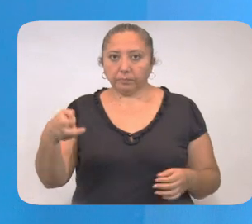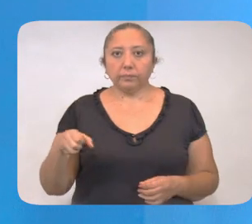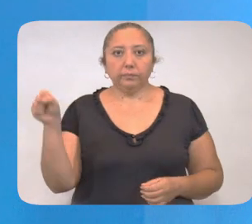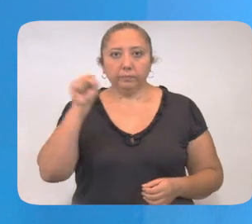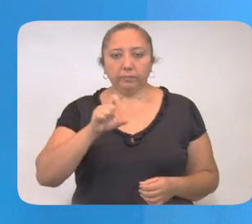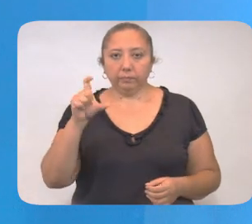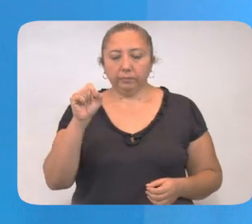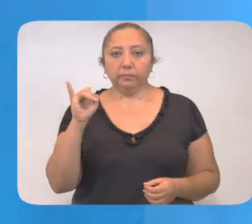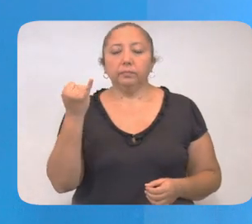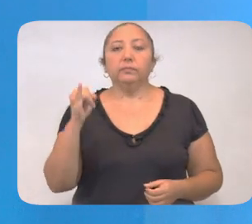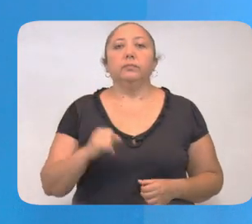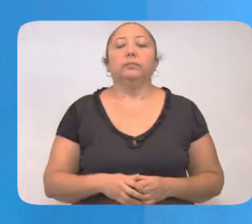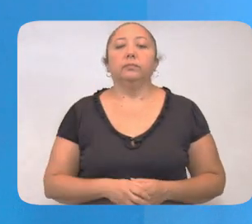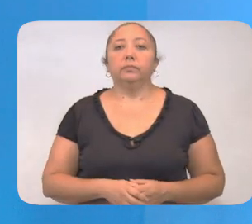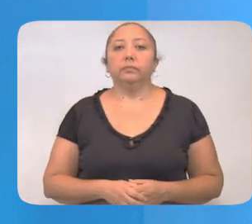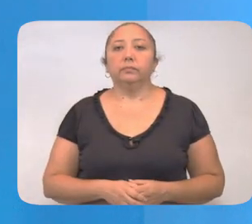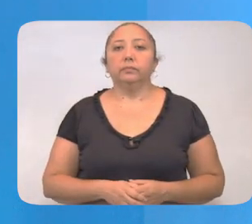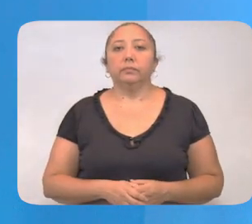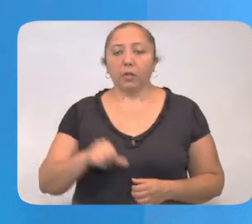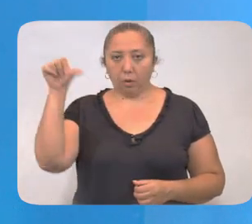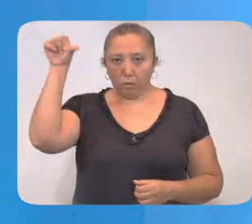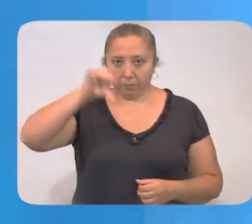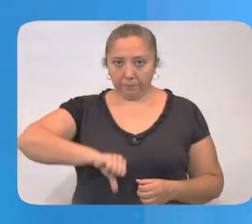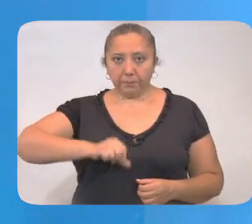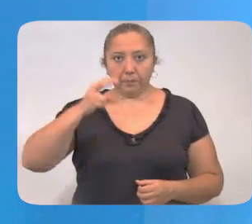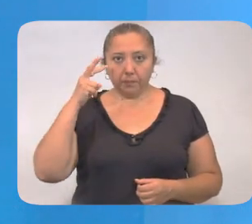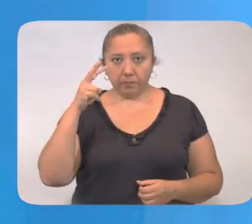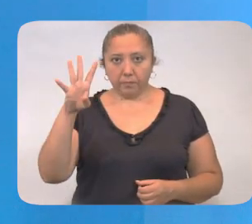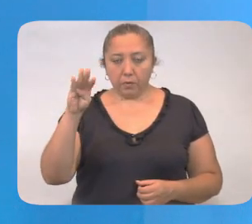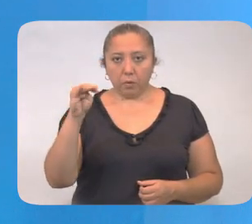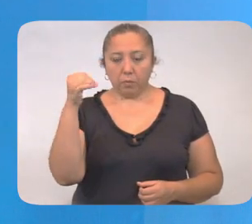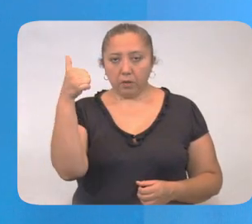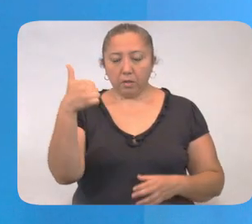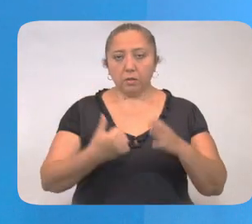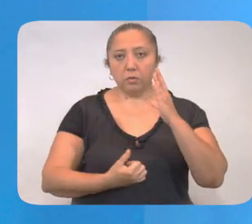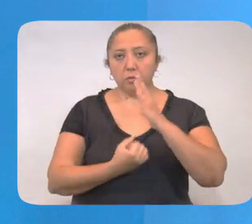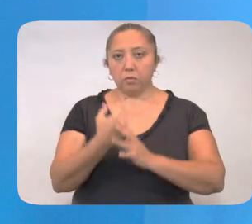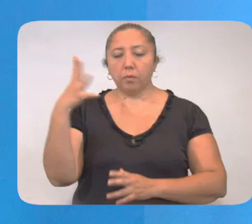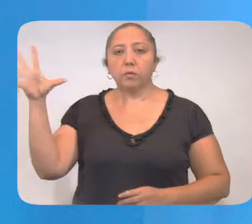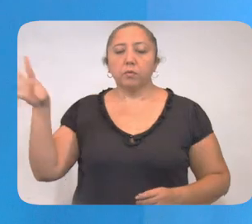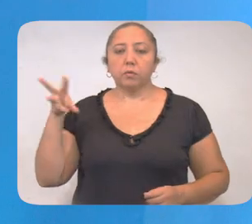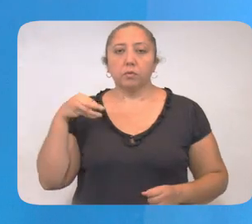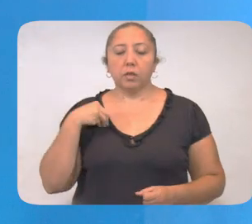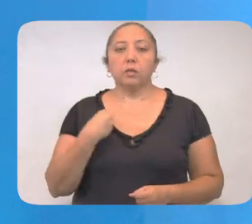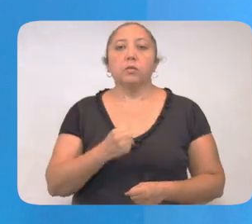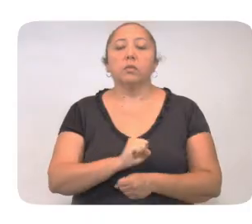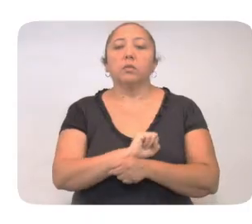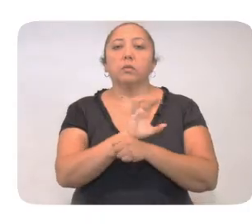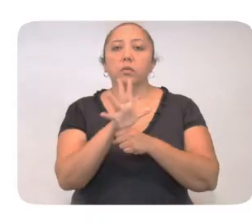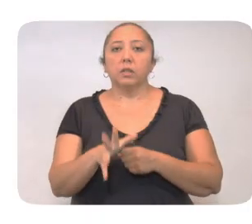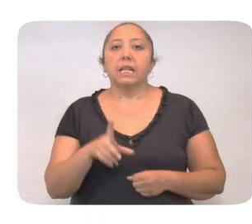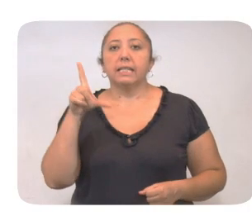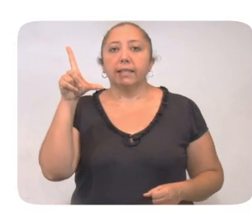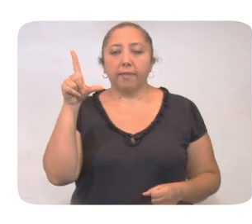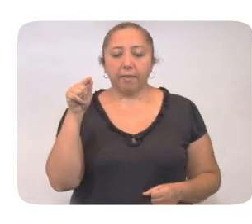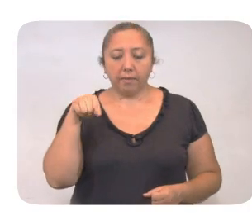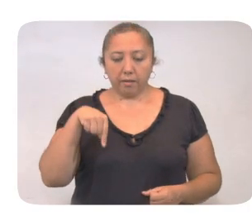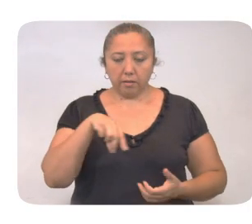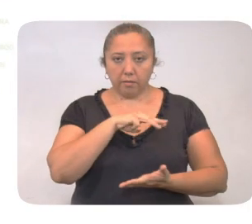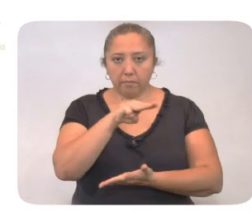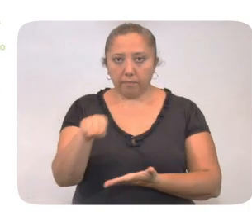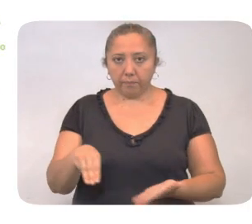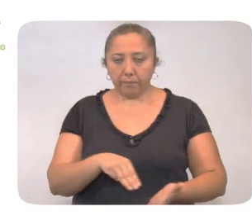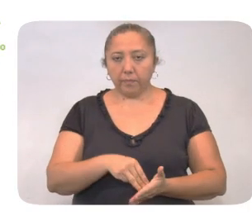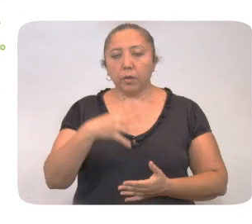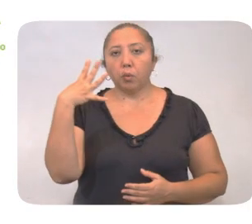este sábado 20 de junio. Hoy, detectaron 96 nuevos contagios de coronavirus, 70 en Mérida,